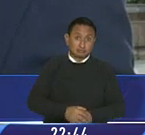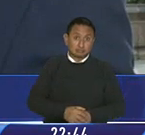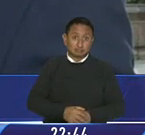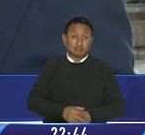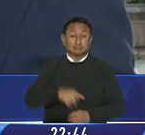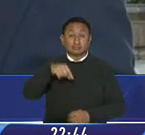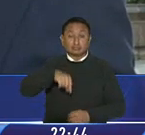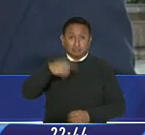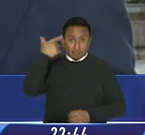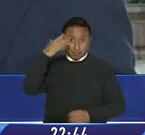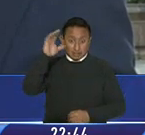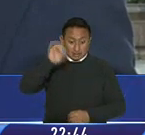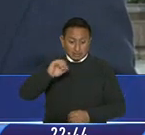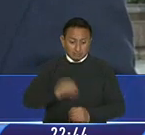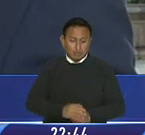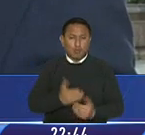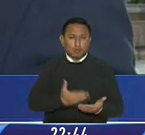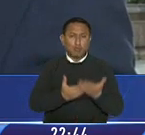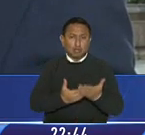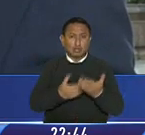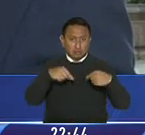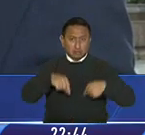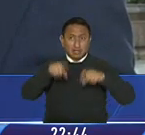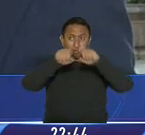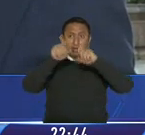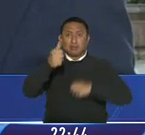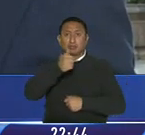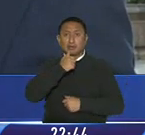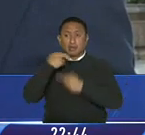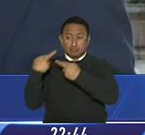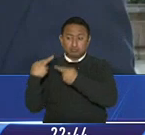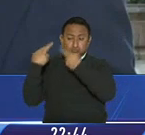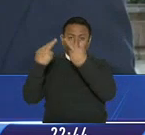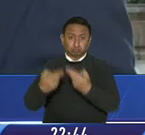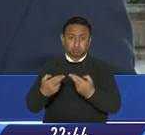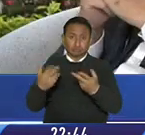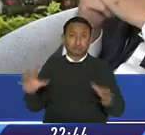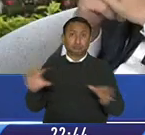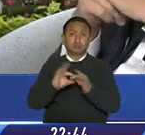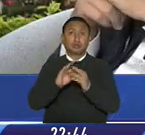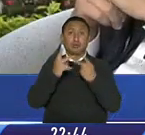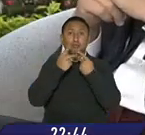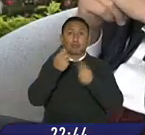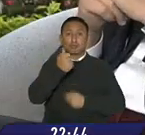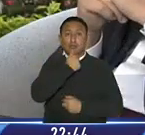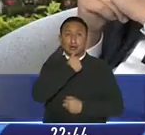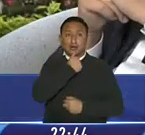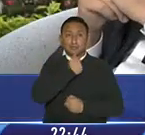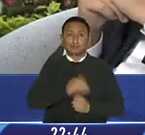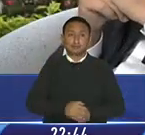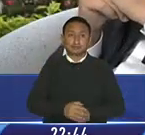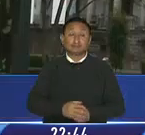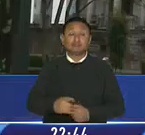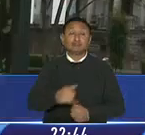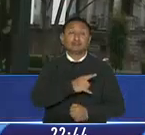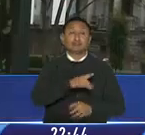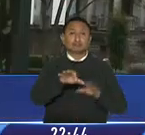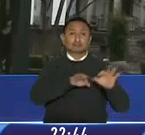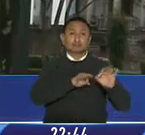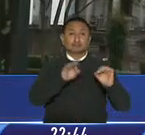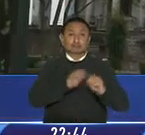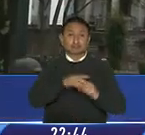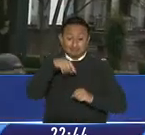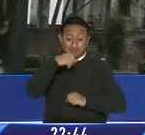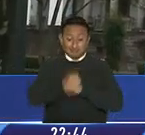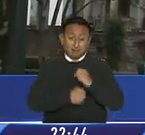mayoría de ellas con modelos de concesión en una alianza público-privada el primer mandatario señaló que este